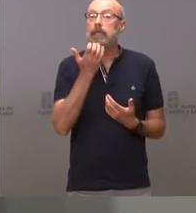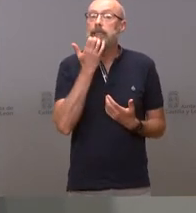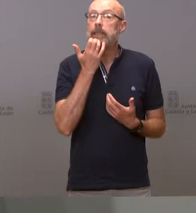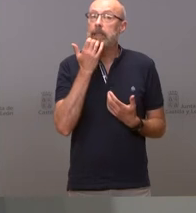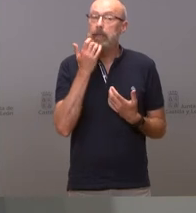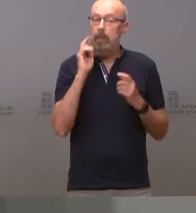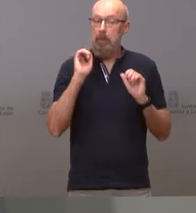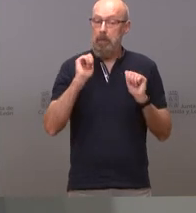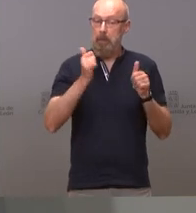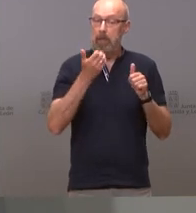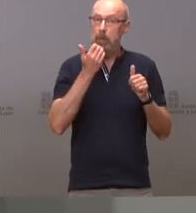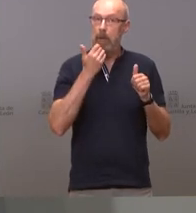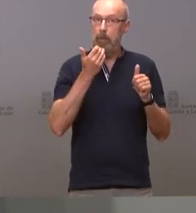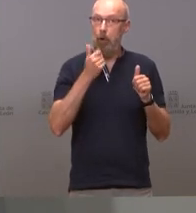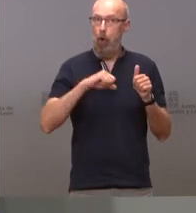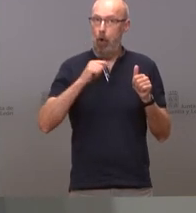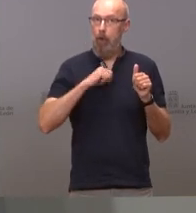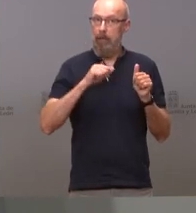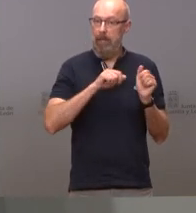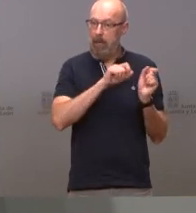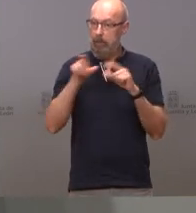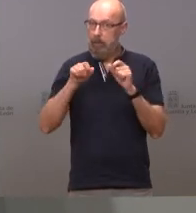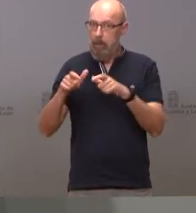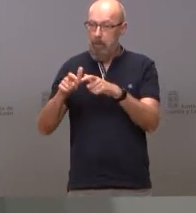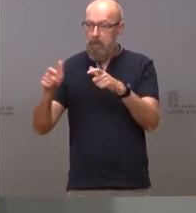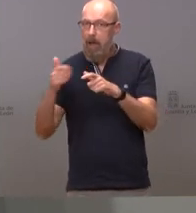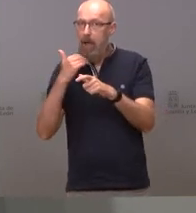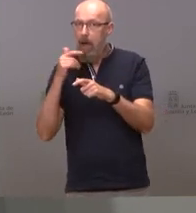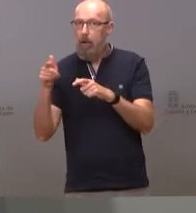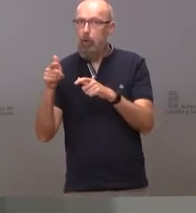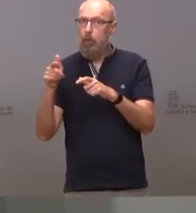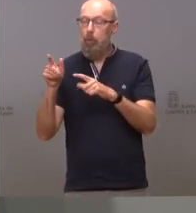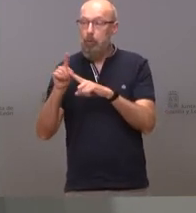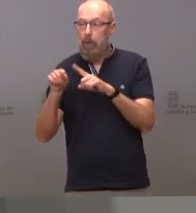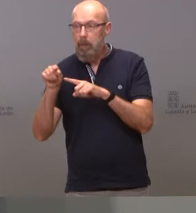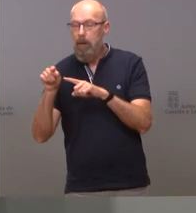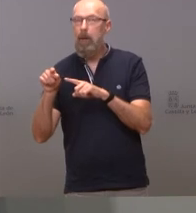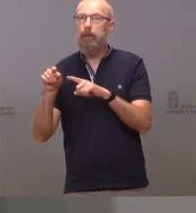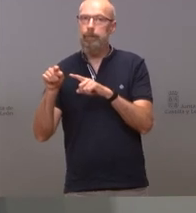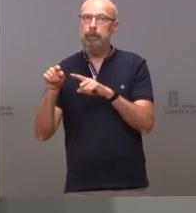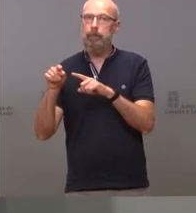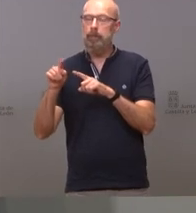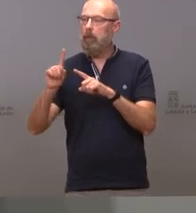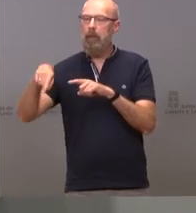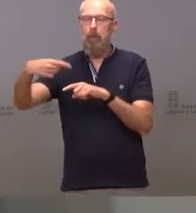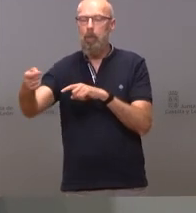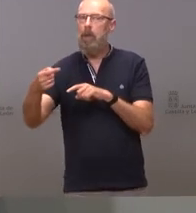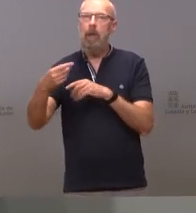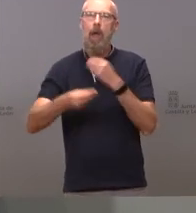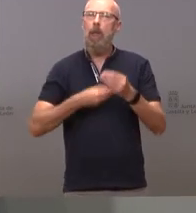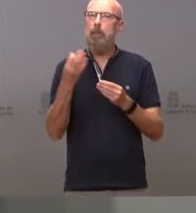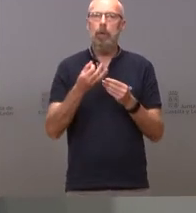en la asistencia o si empezamos a detectar enfermos graves lo que va a ocurrir naturalmente es que subiremos reescalaremos